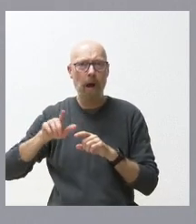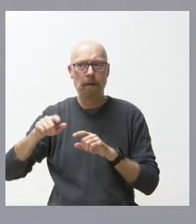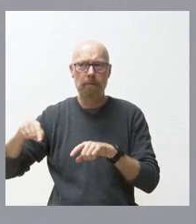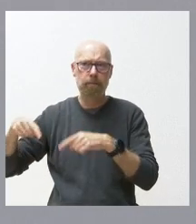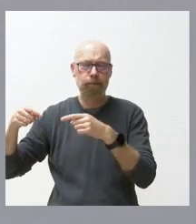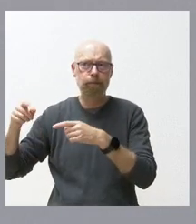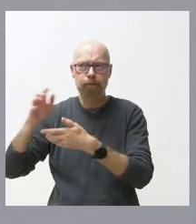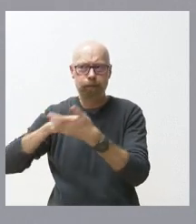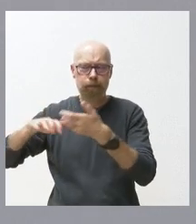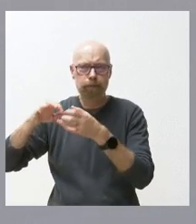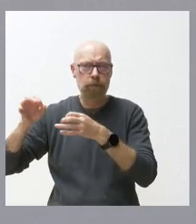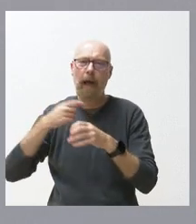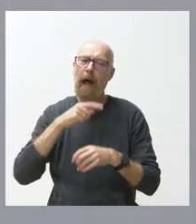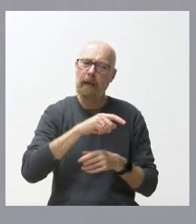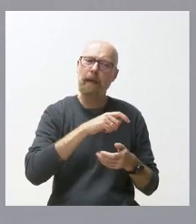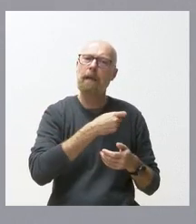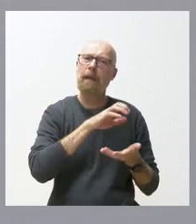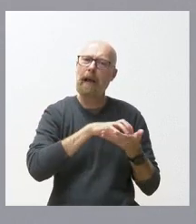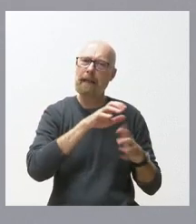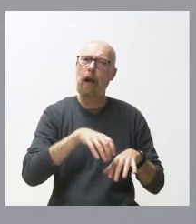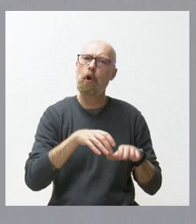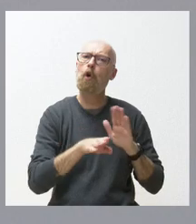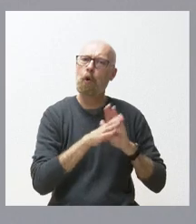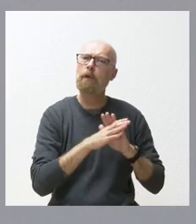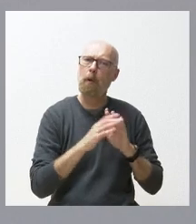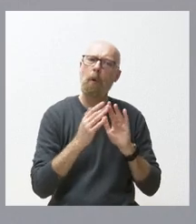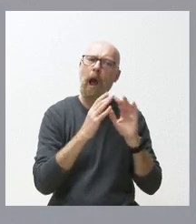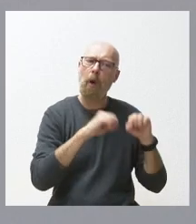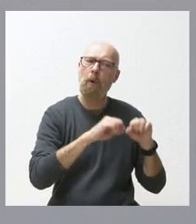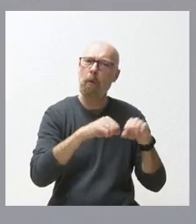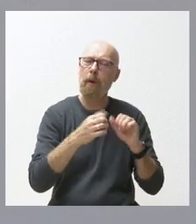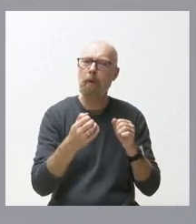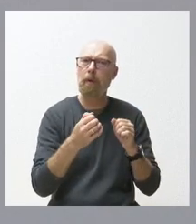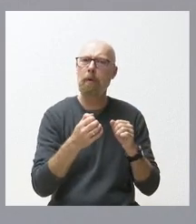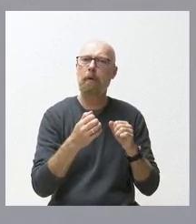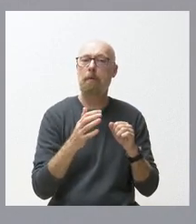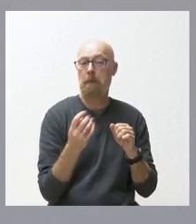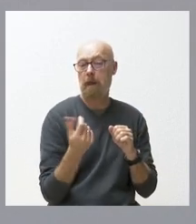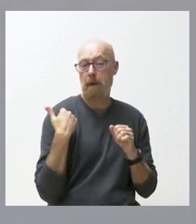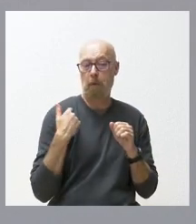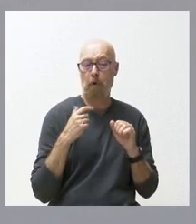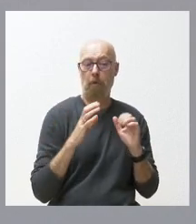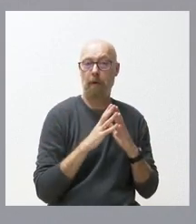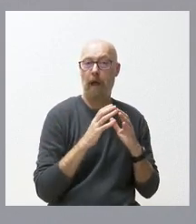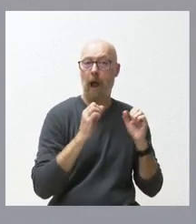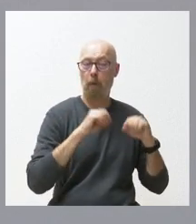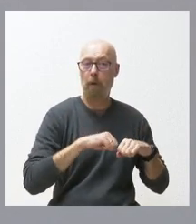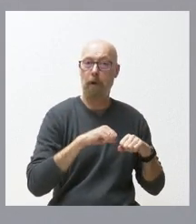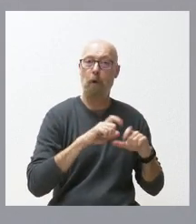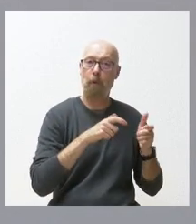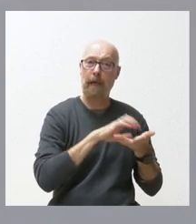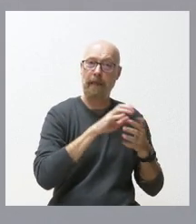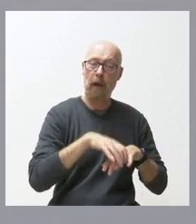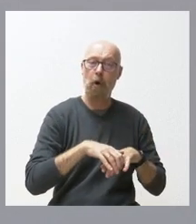mantenemos sino que hemos alcanzado un acuerdo recientemente entre la Junta de Castilla y León COE Castilla y León UGT y Comisiones